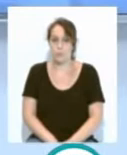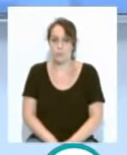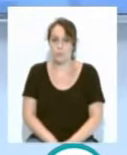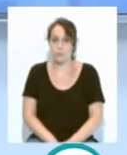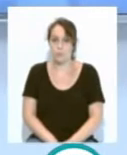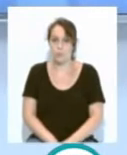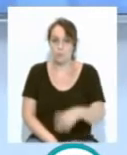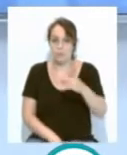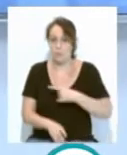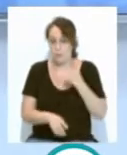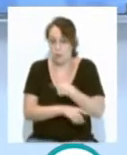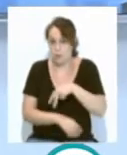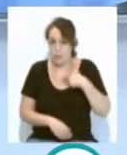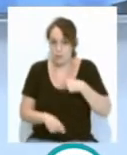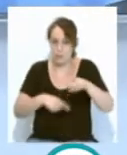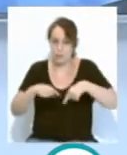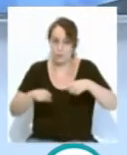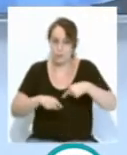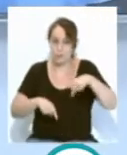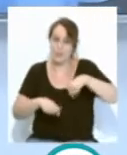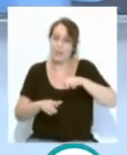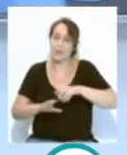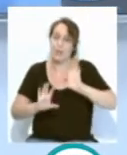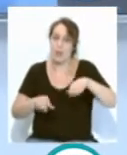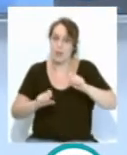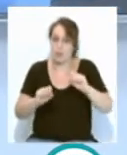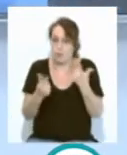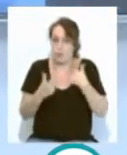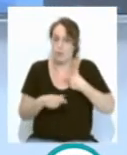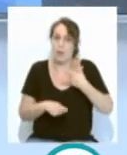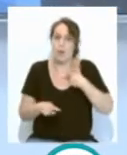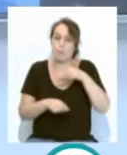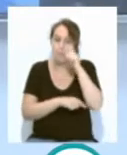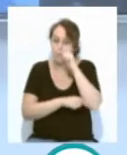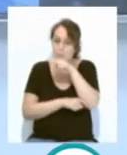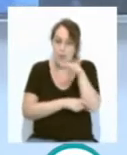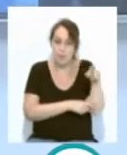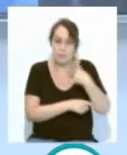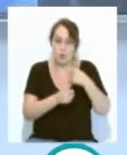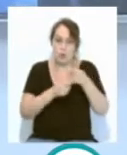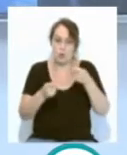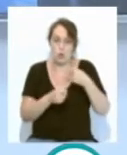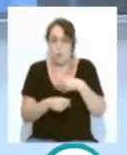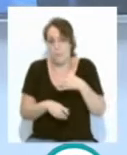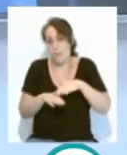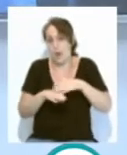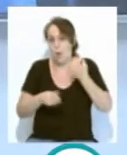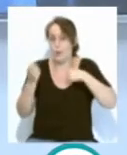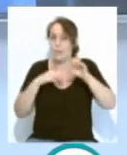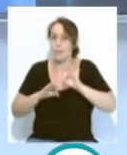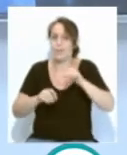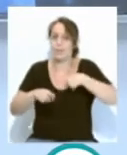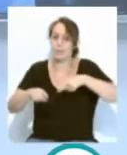La Dirección General de Tráfico ha activado en Cádiz el Dispositivo Especial de Vigilancia y Regulación para la Operación Especial de Tráfico